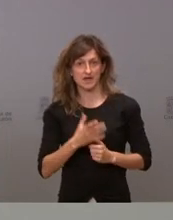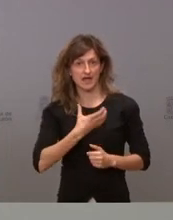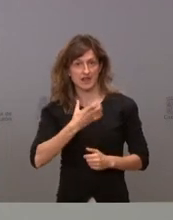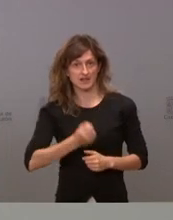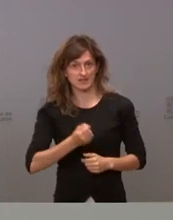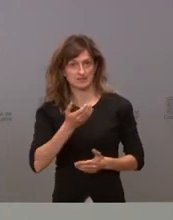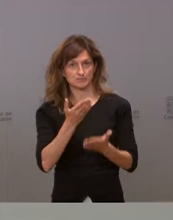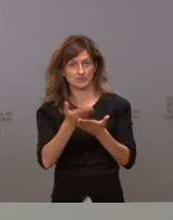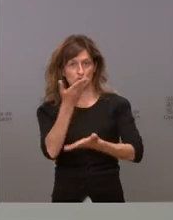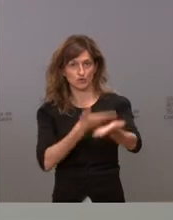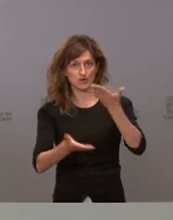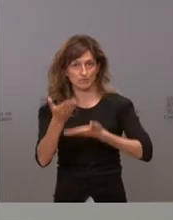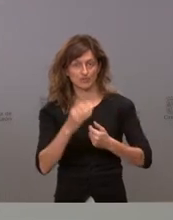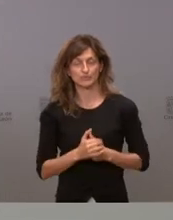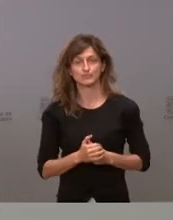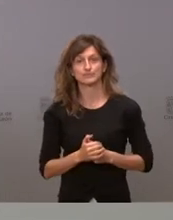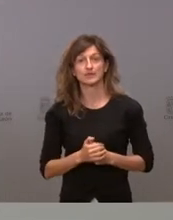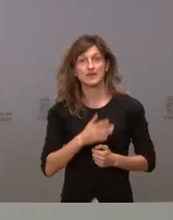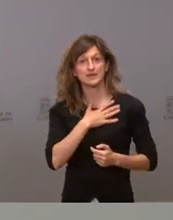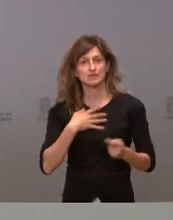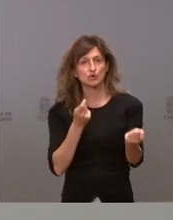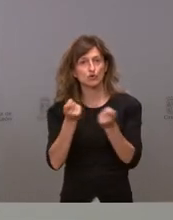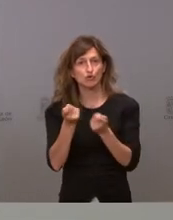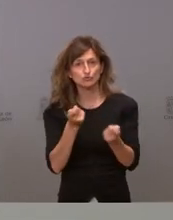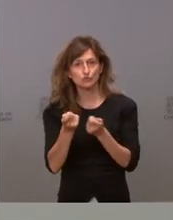tenemos que ser capaces de controlar